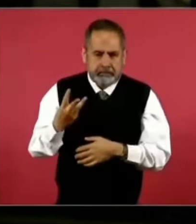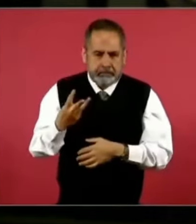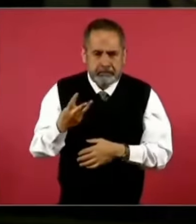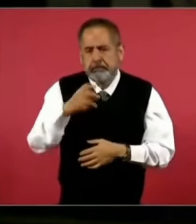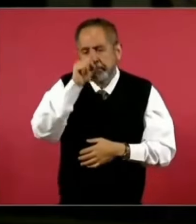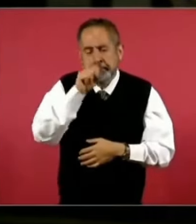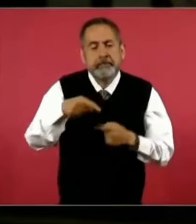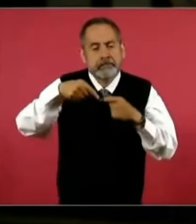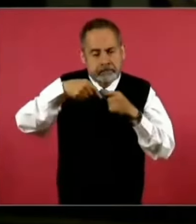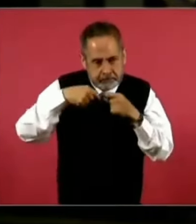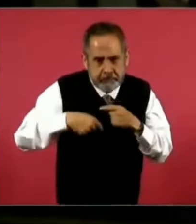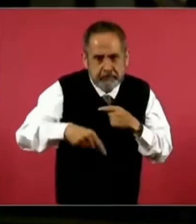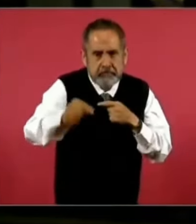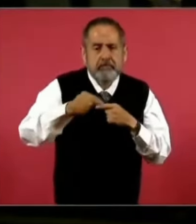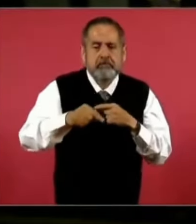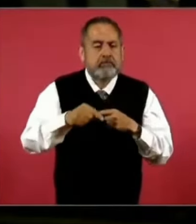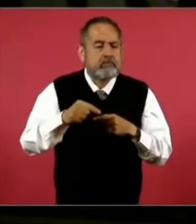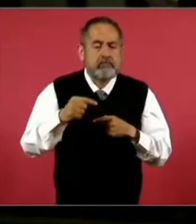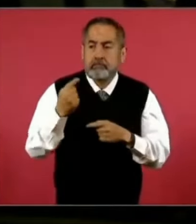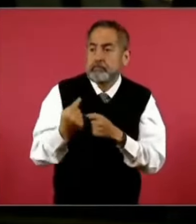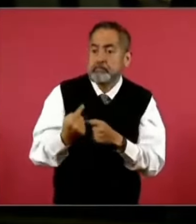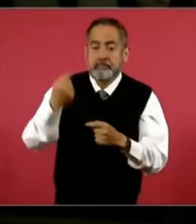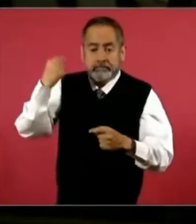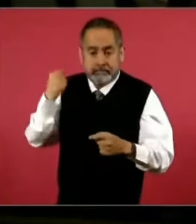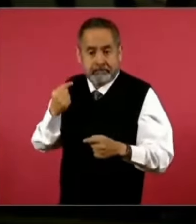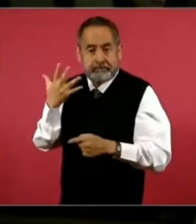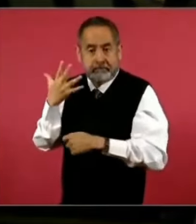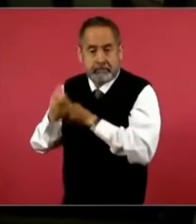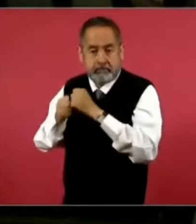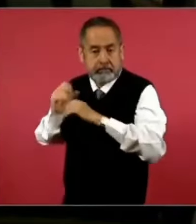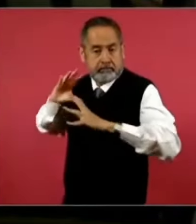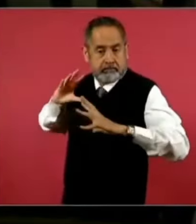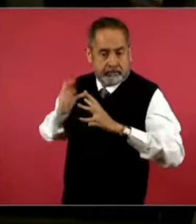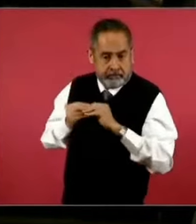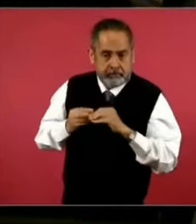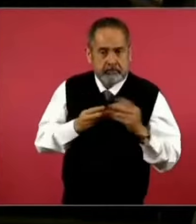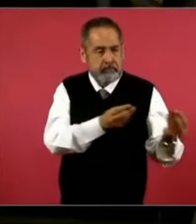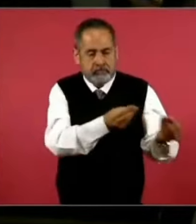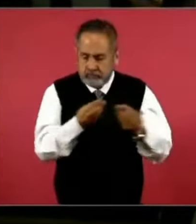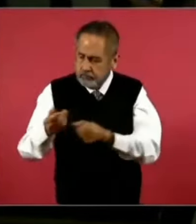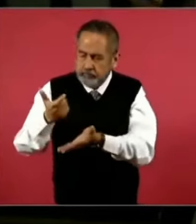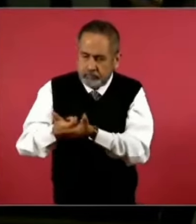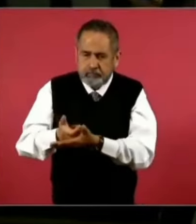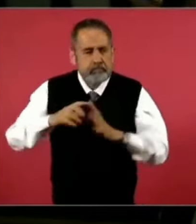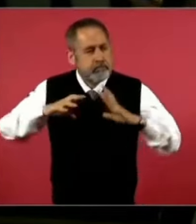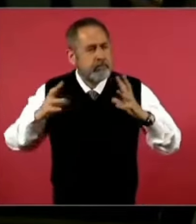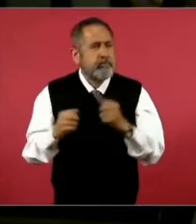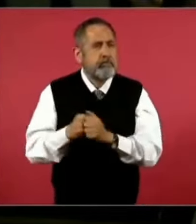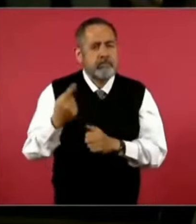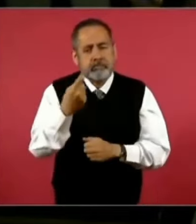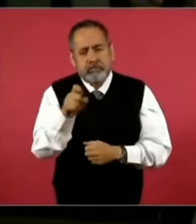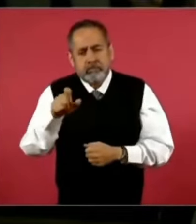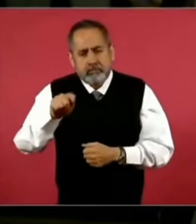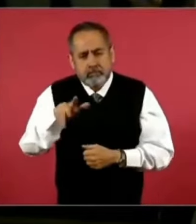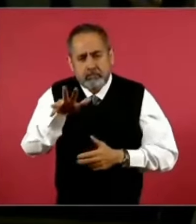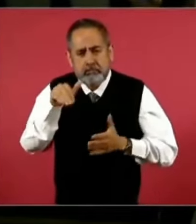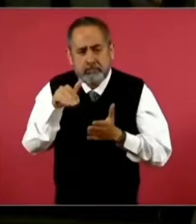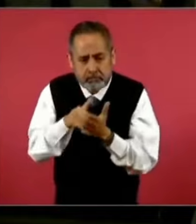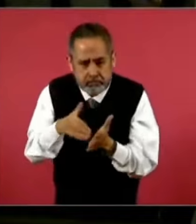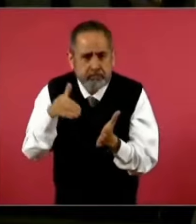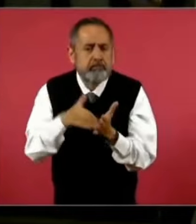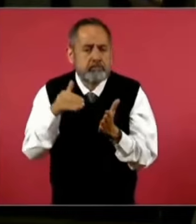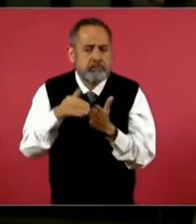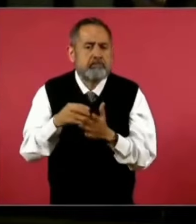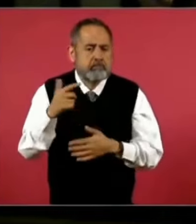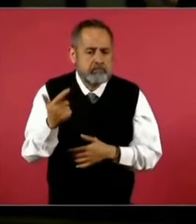alegando, sino de los últimos cinco años. El monto sería alrededor de 175 mil millones de pesos.